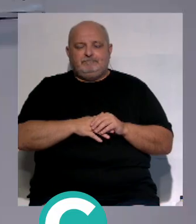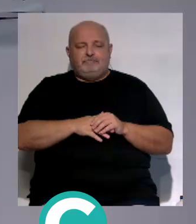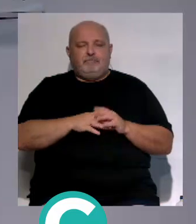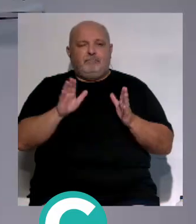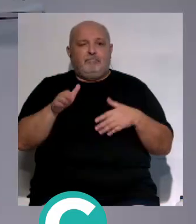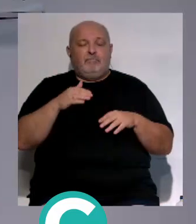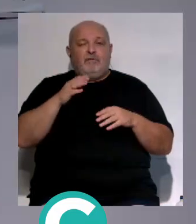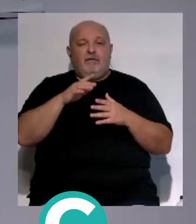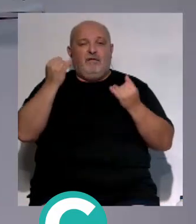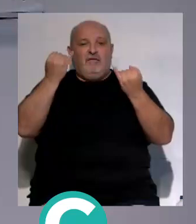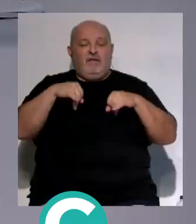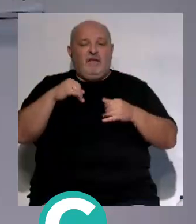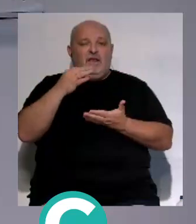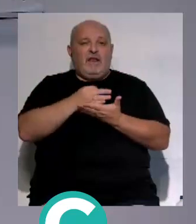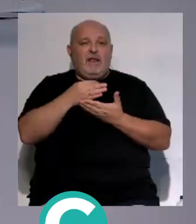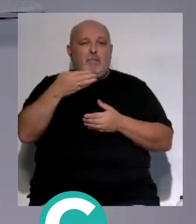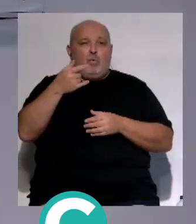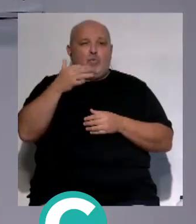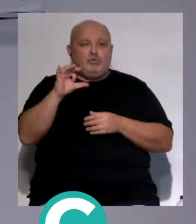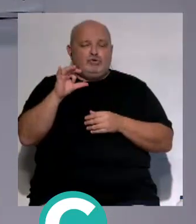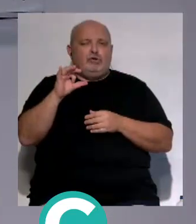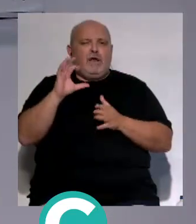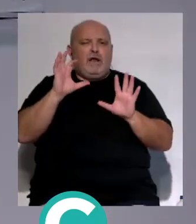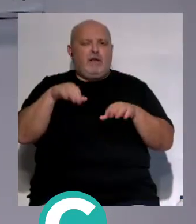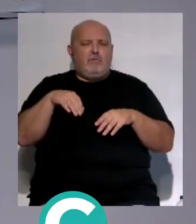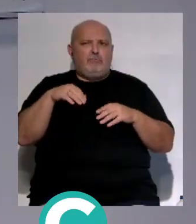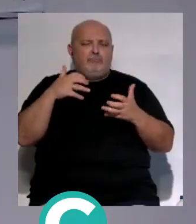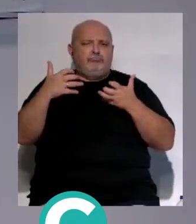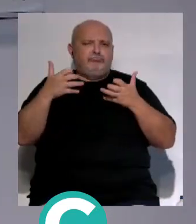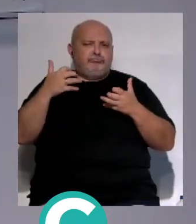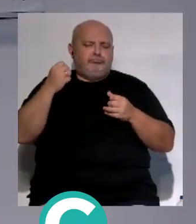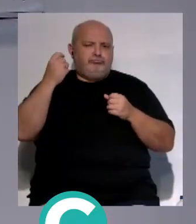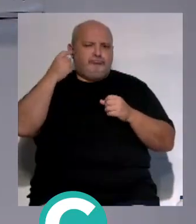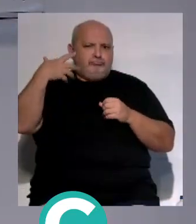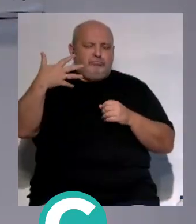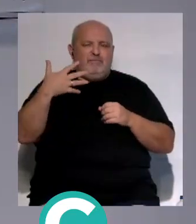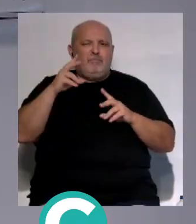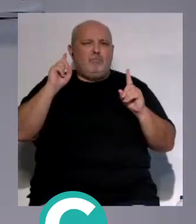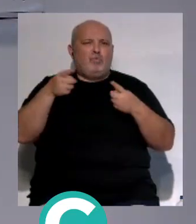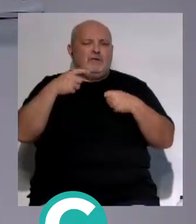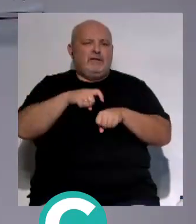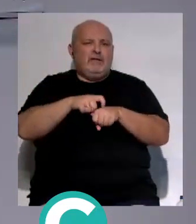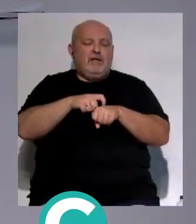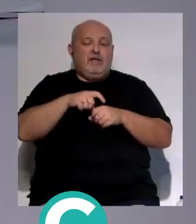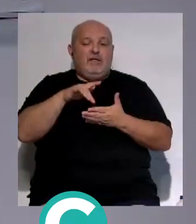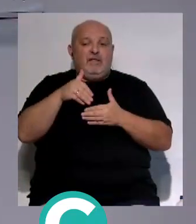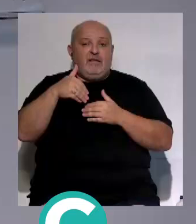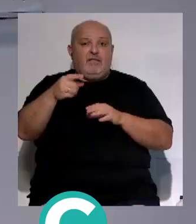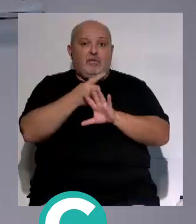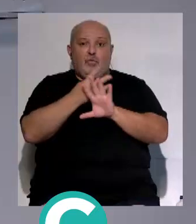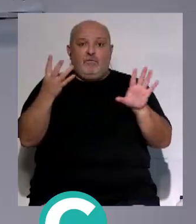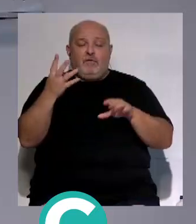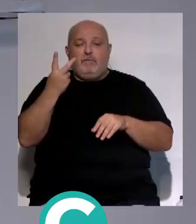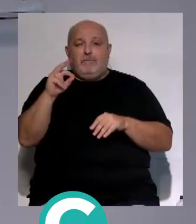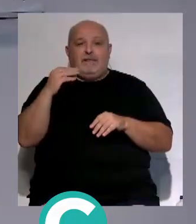También el Festival La Isla del Blues se vuelve a Cádiz con un gran elenco de artistas una cita musical que tendrá lugar los próximos 19